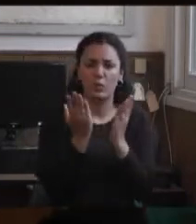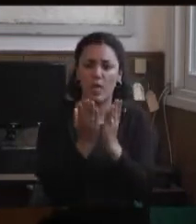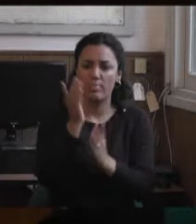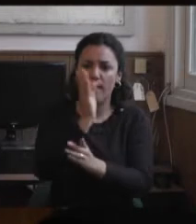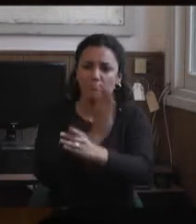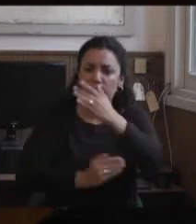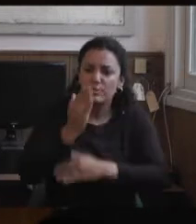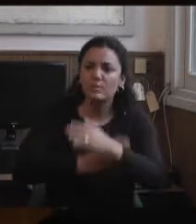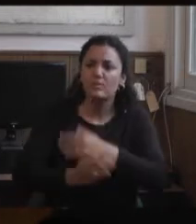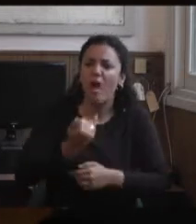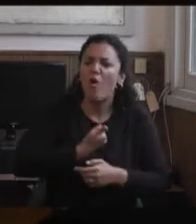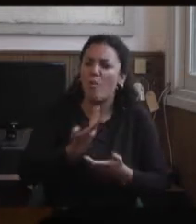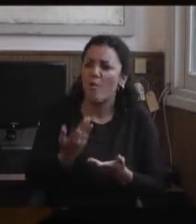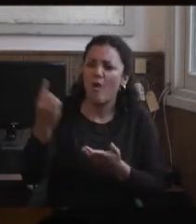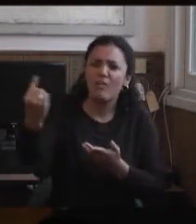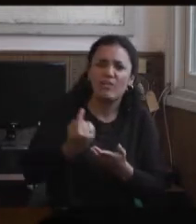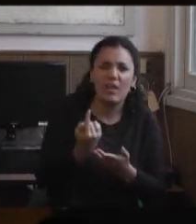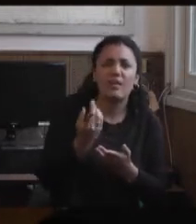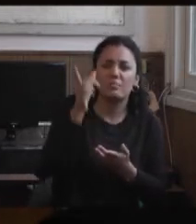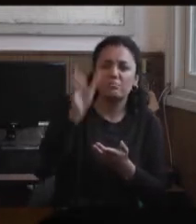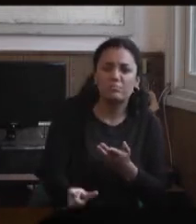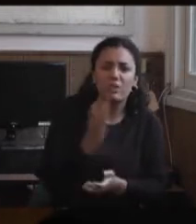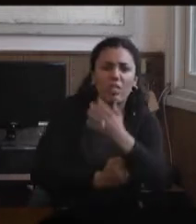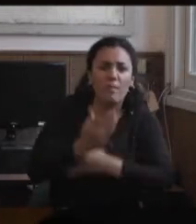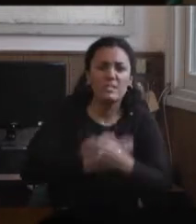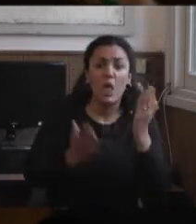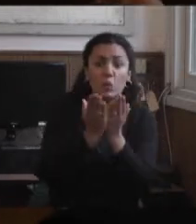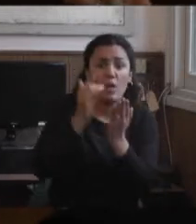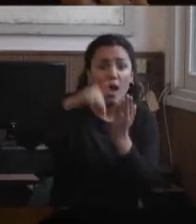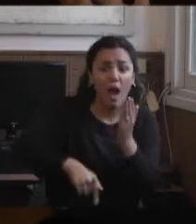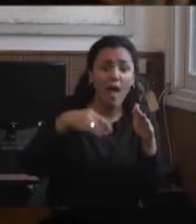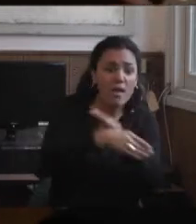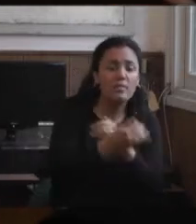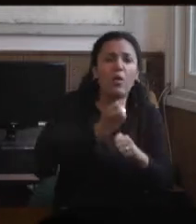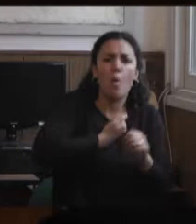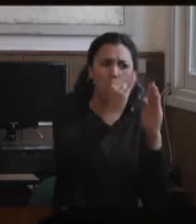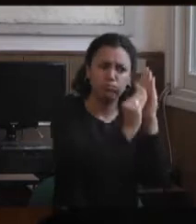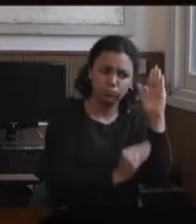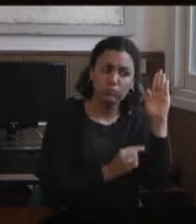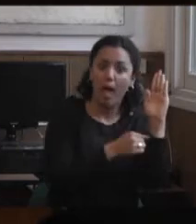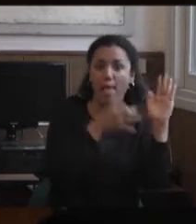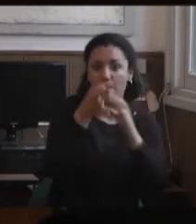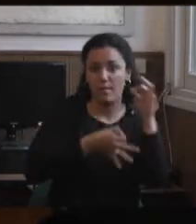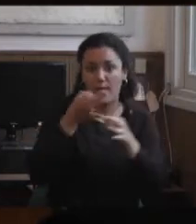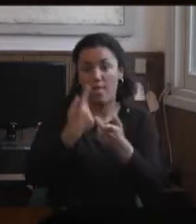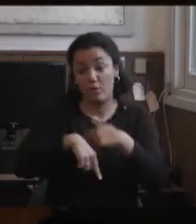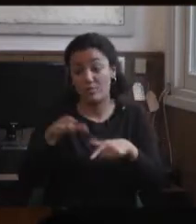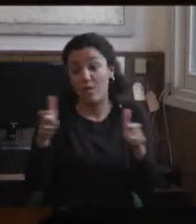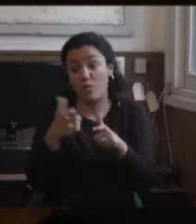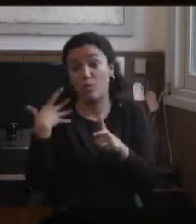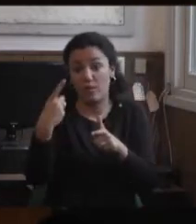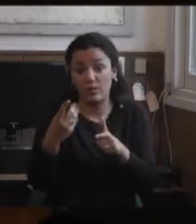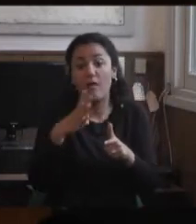imparar el TICET, la inclusión de un estudiante o un estudiante con discapacidad. Eso fue aprobado por comisión directiva, así que hoy en día contamos con este